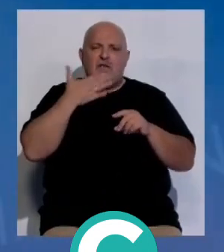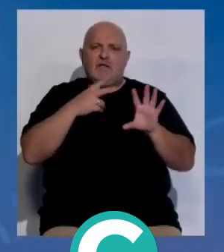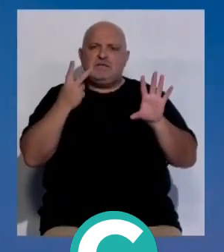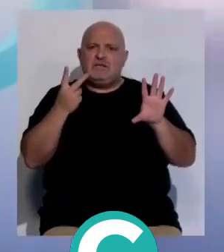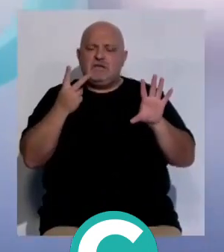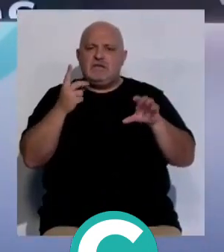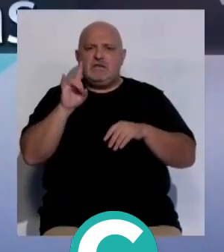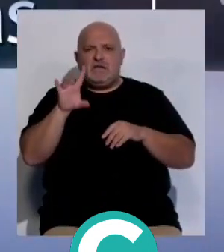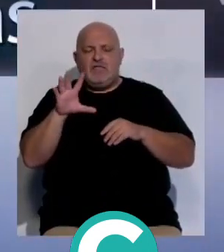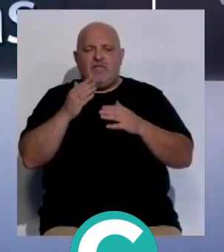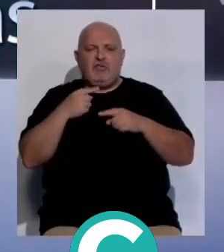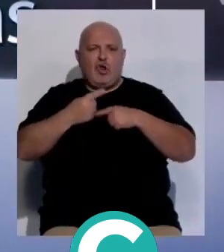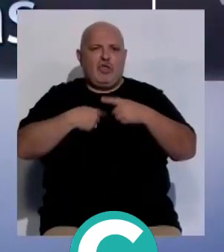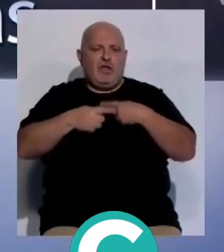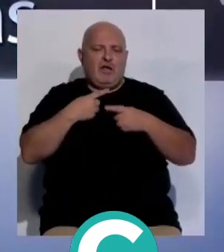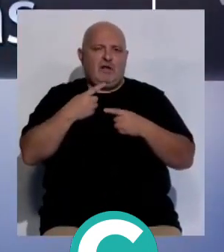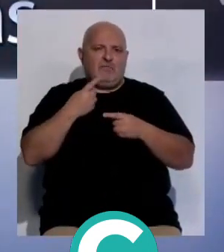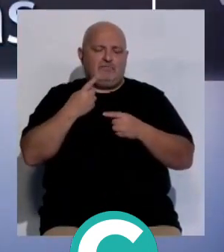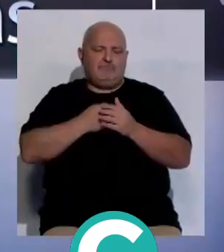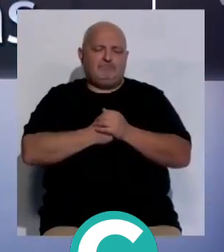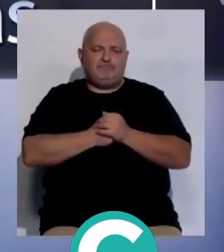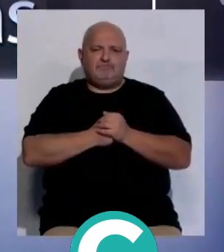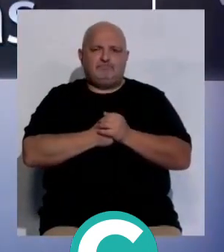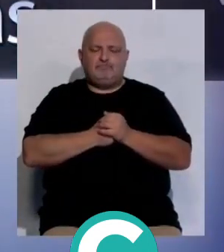7 y 15 diarios respectivamente.